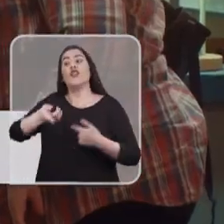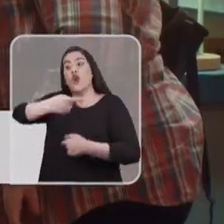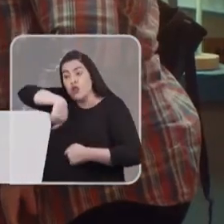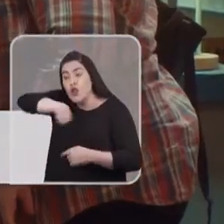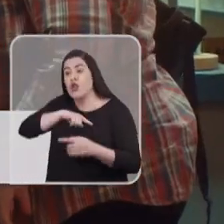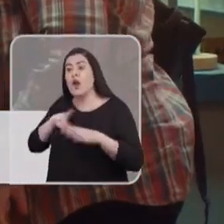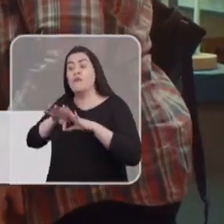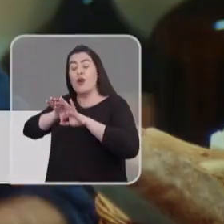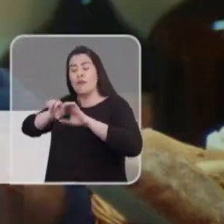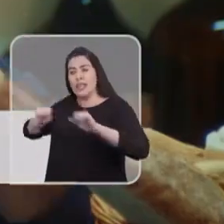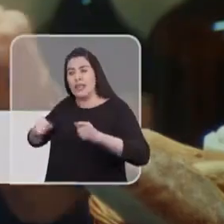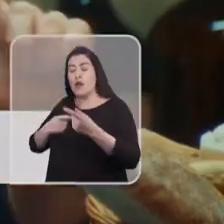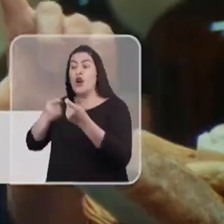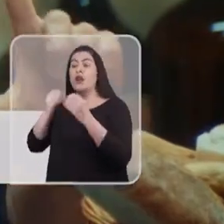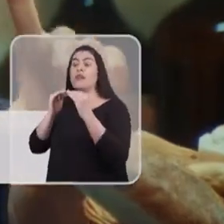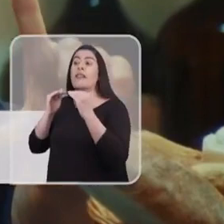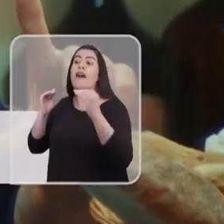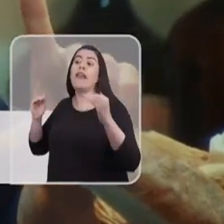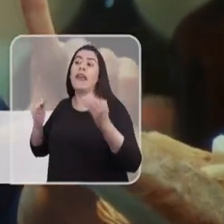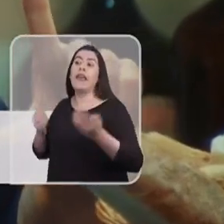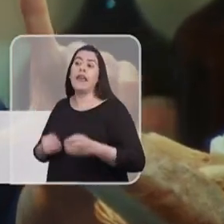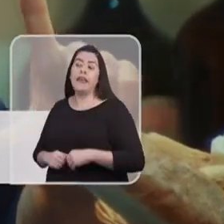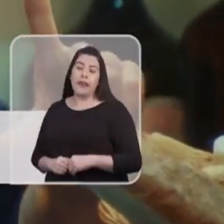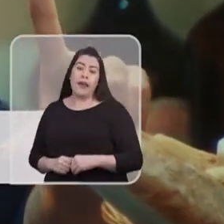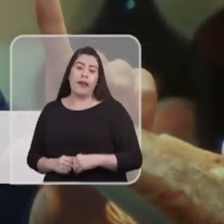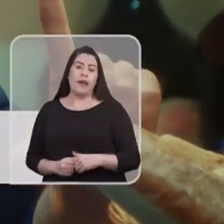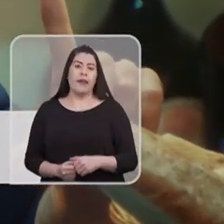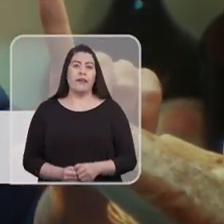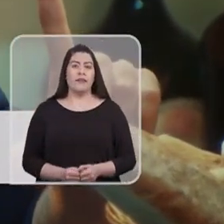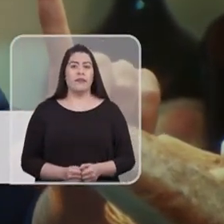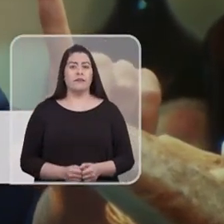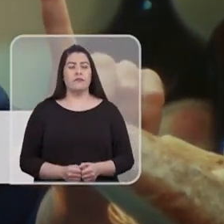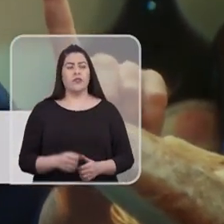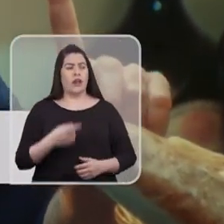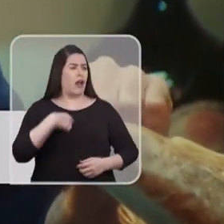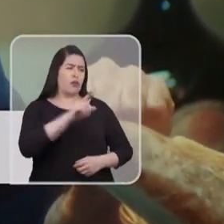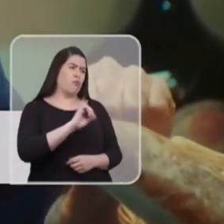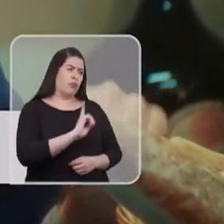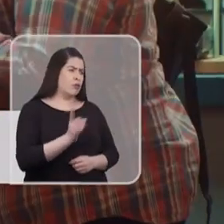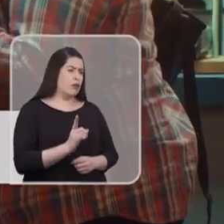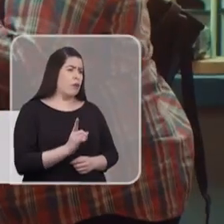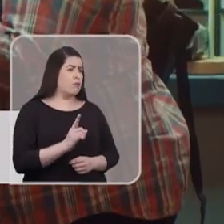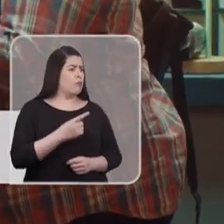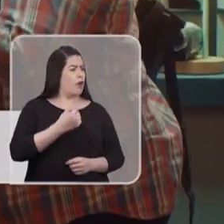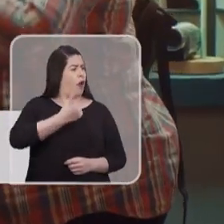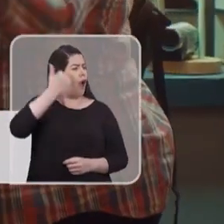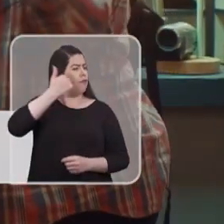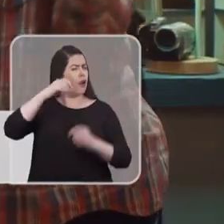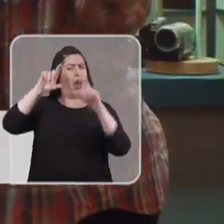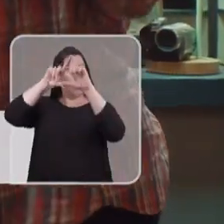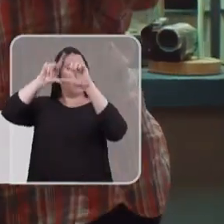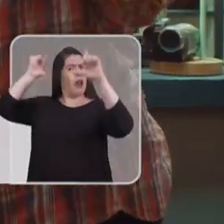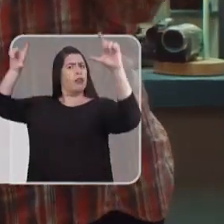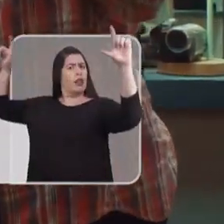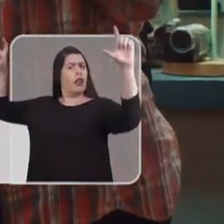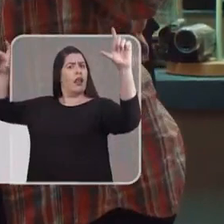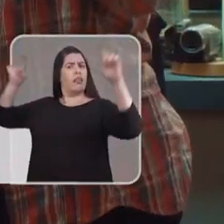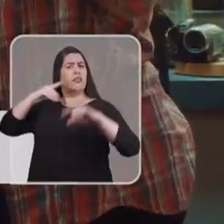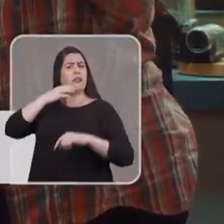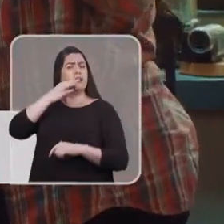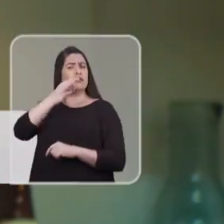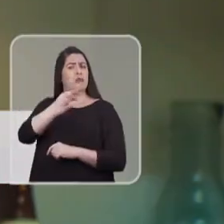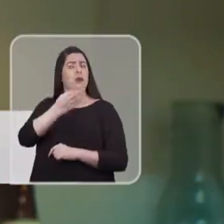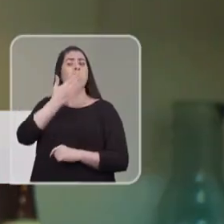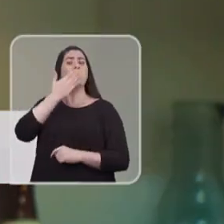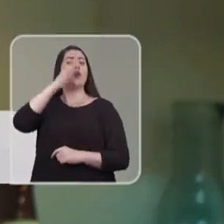nosotros le prometimos eso de la economía estable. No, pero como afuera hay un cartel